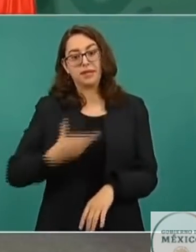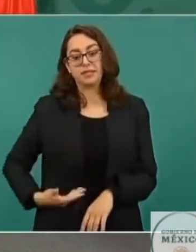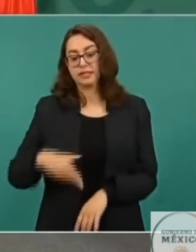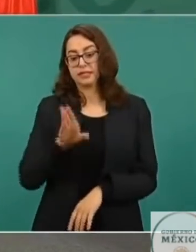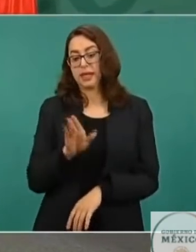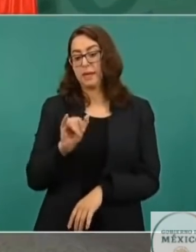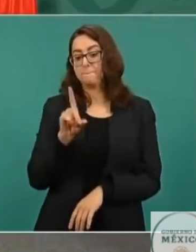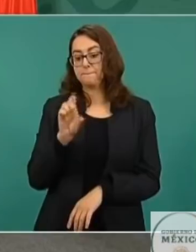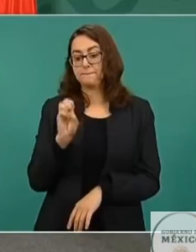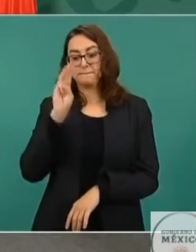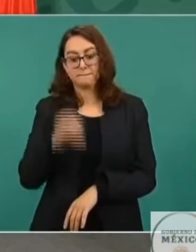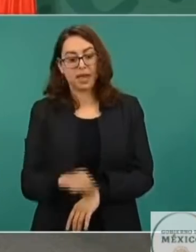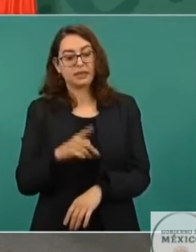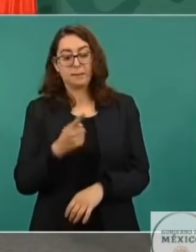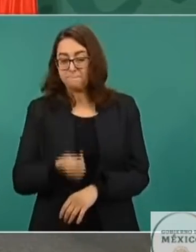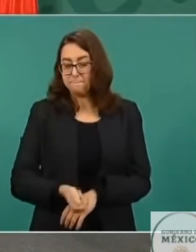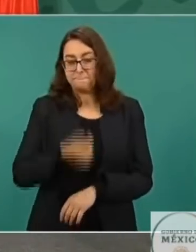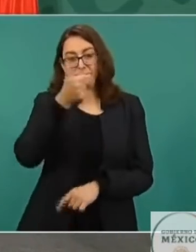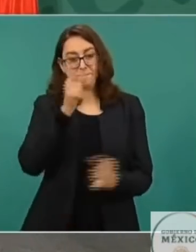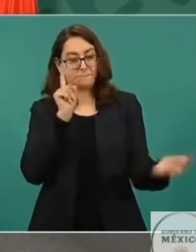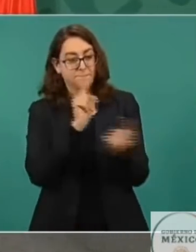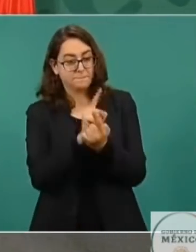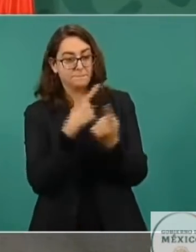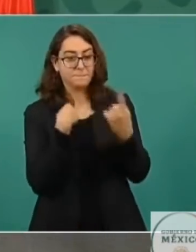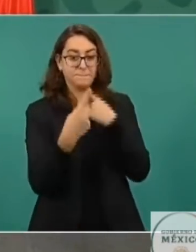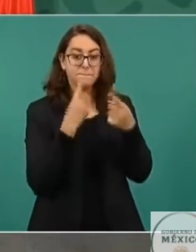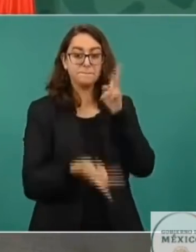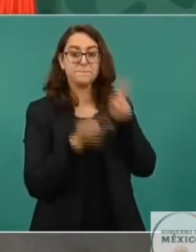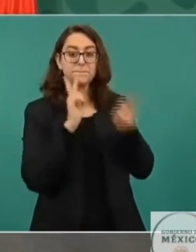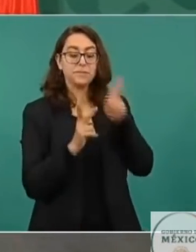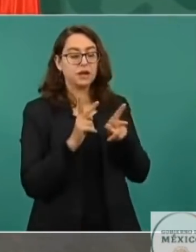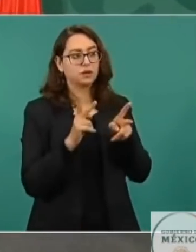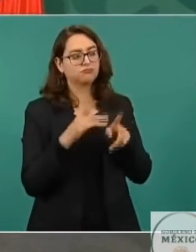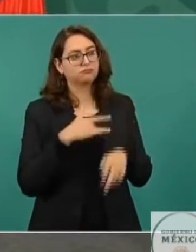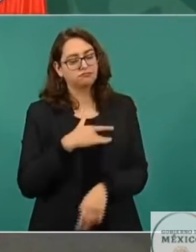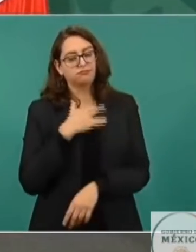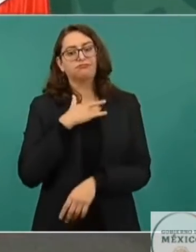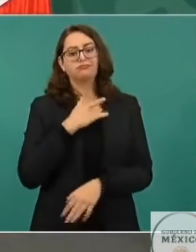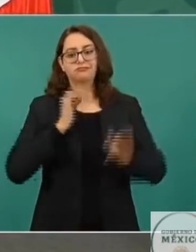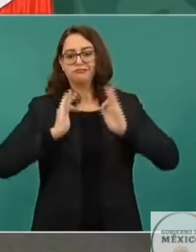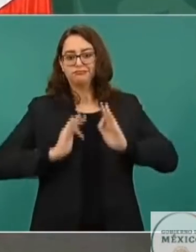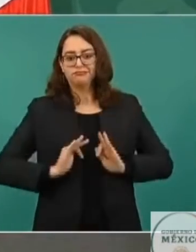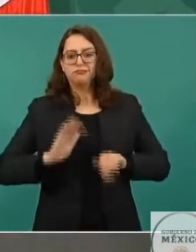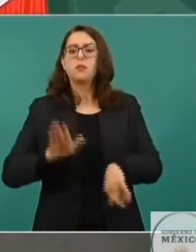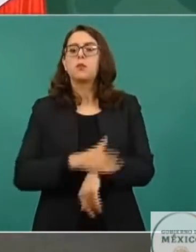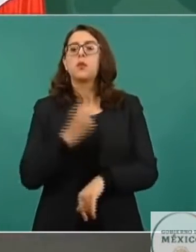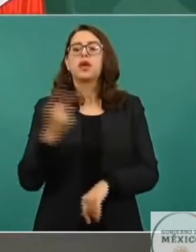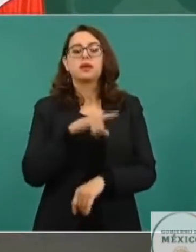mucho, porque lo primero que me dijo fue, nosotros no vemos a México, nunca vamos a ver a México,